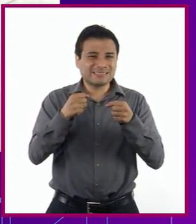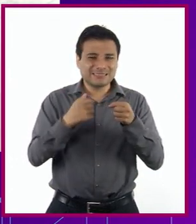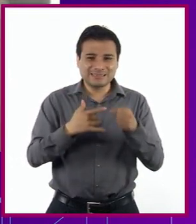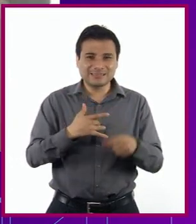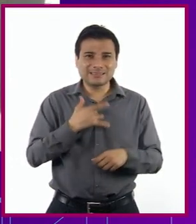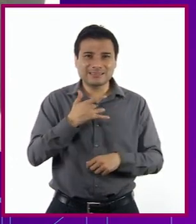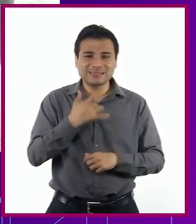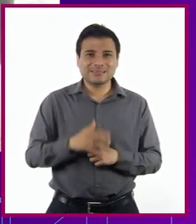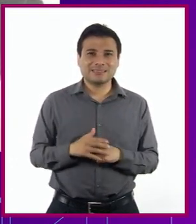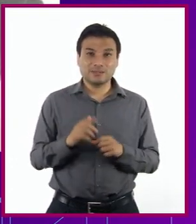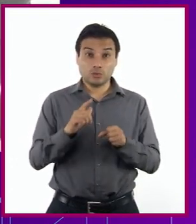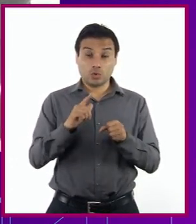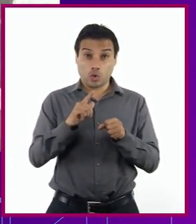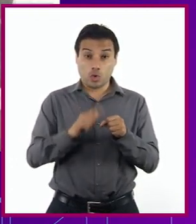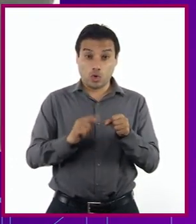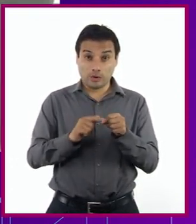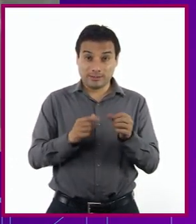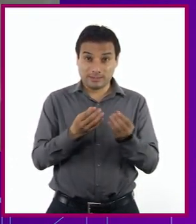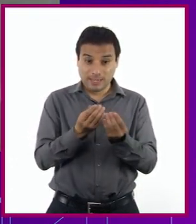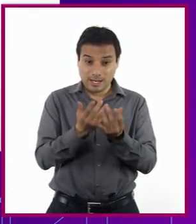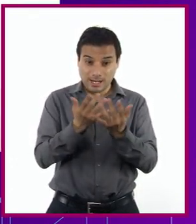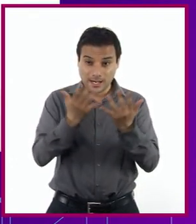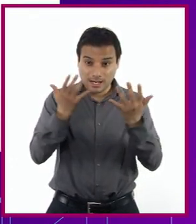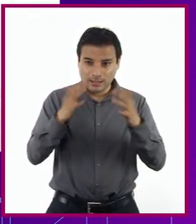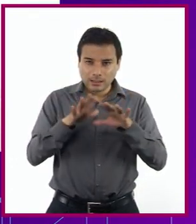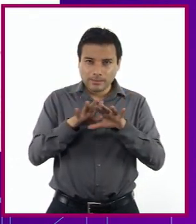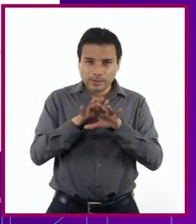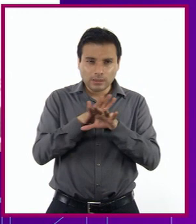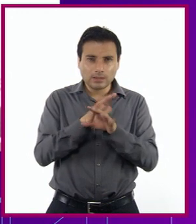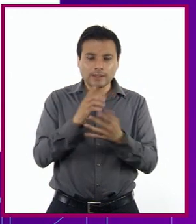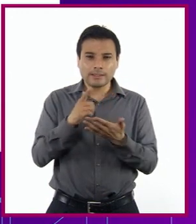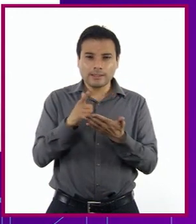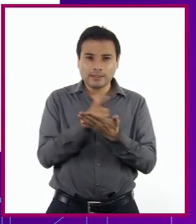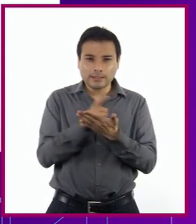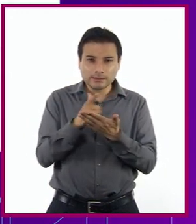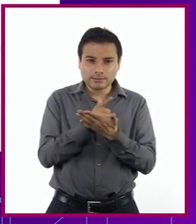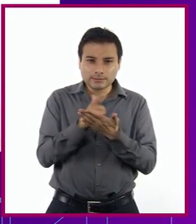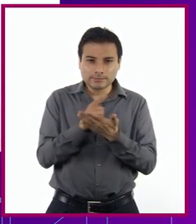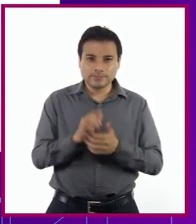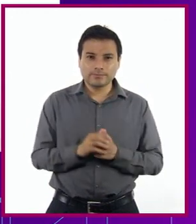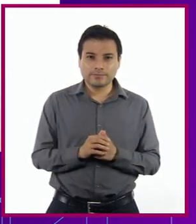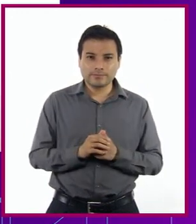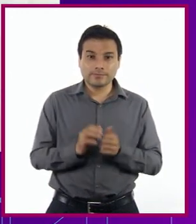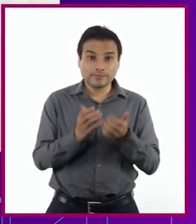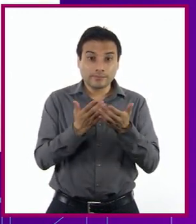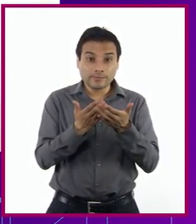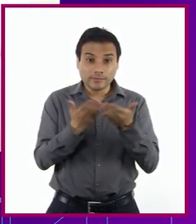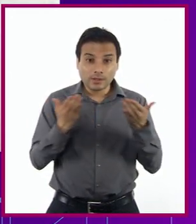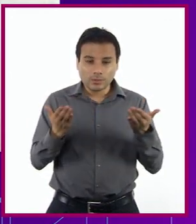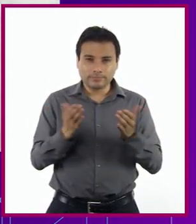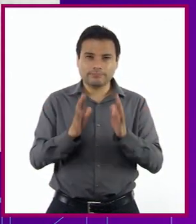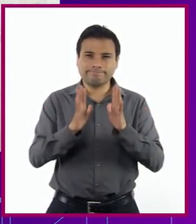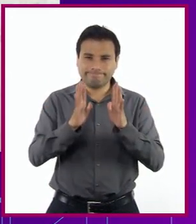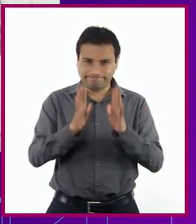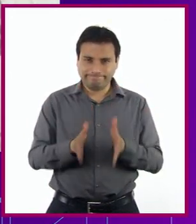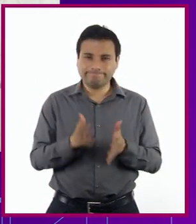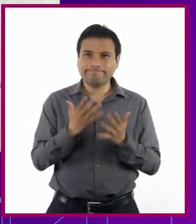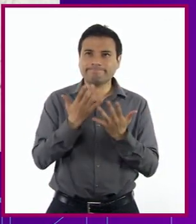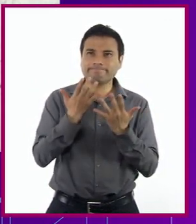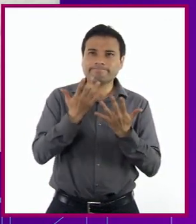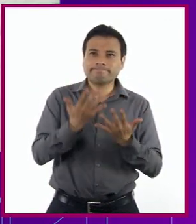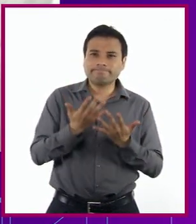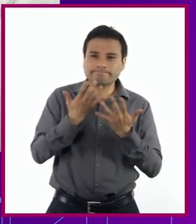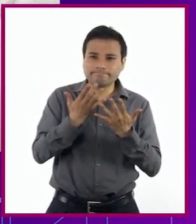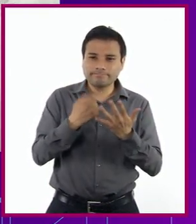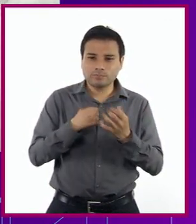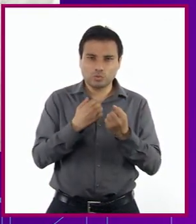Estos colores empezaron a transformarse en turbios, grises. Pero ahora me queda la esperanza. Las